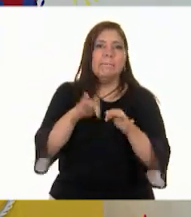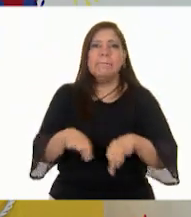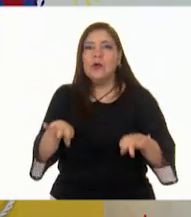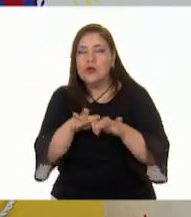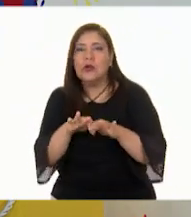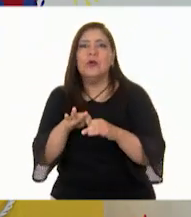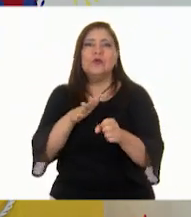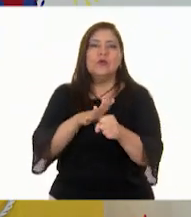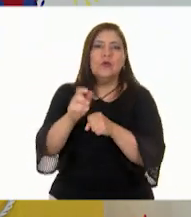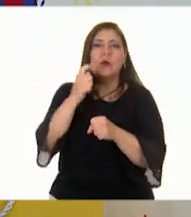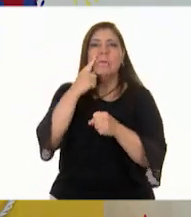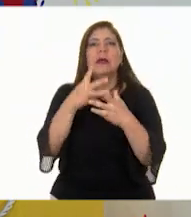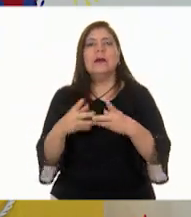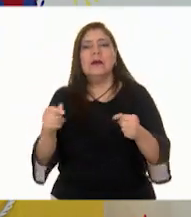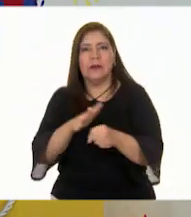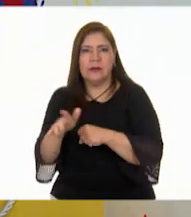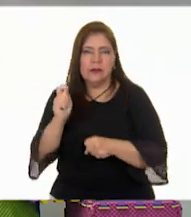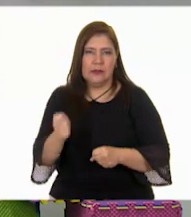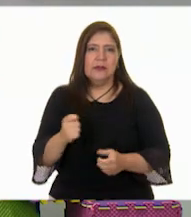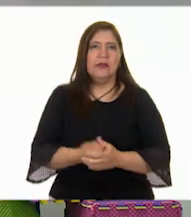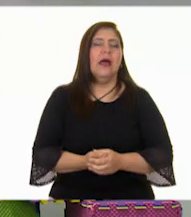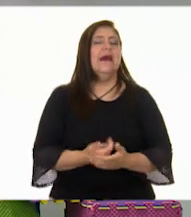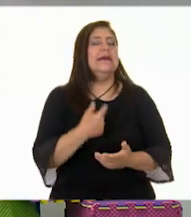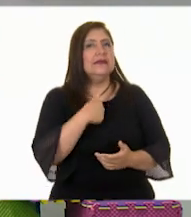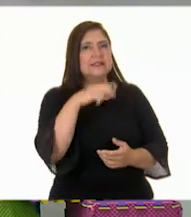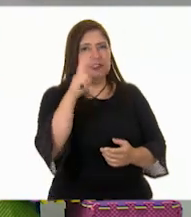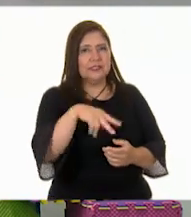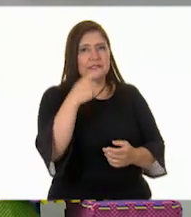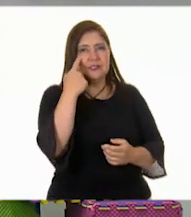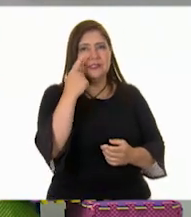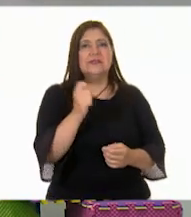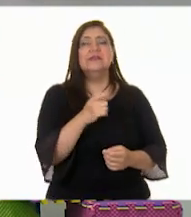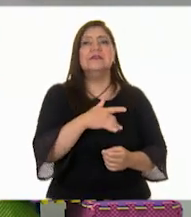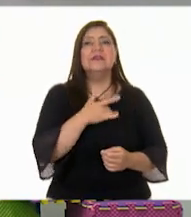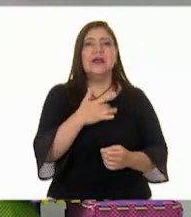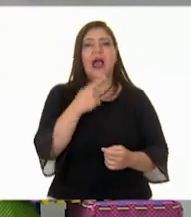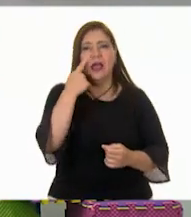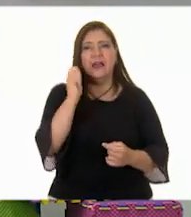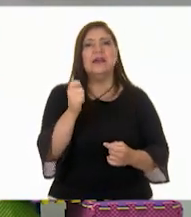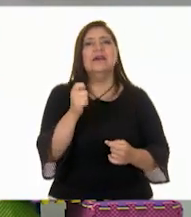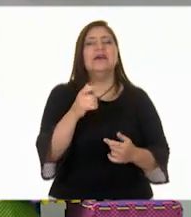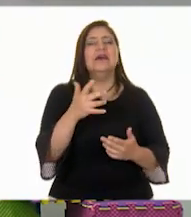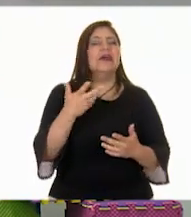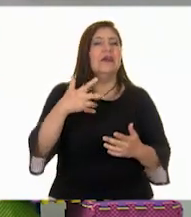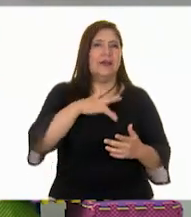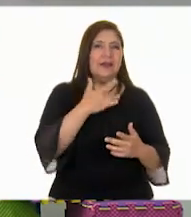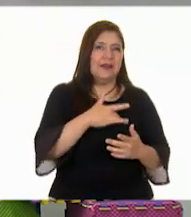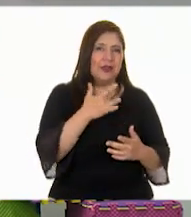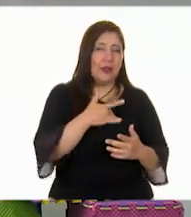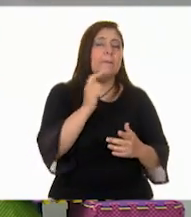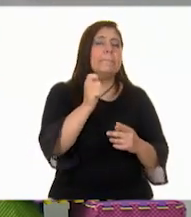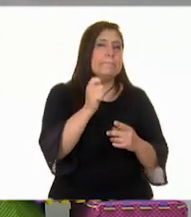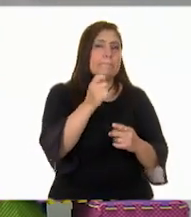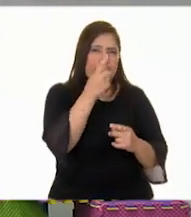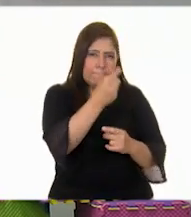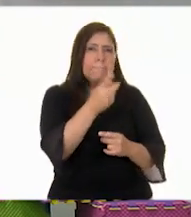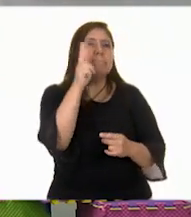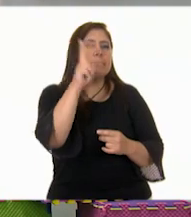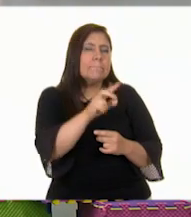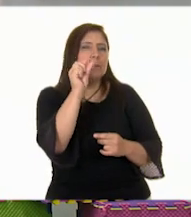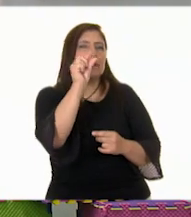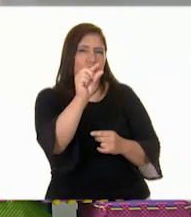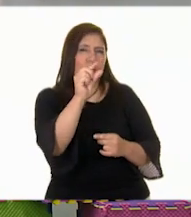posibles soluciones. ¿Te diste cuenta? Ay, la verdad es que no, maestra Eli. ahora que lo dice, pues sí, fui muy